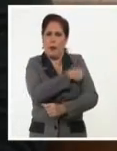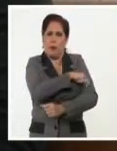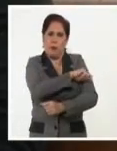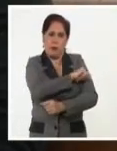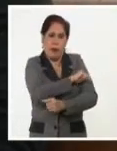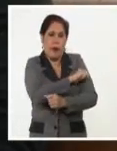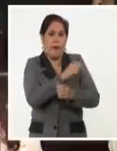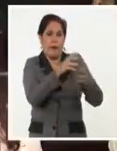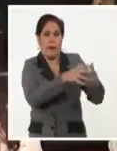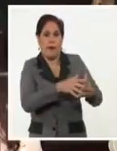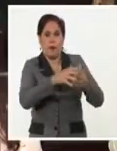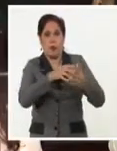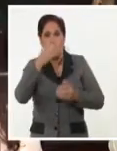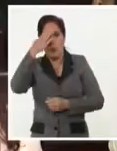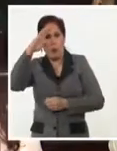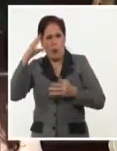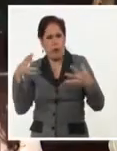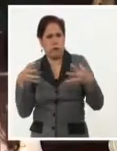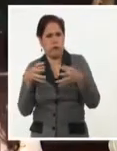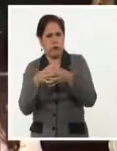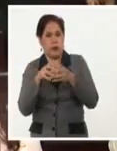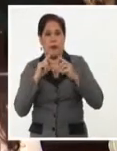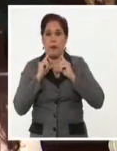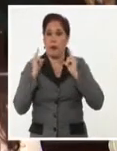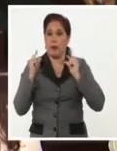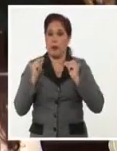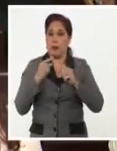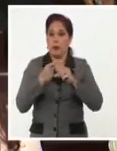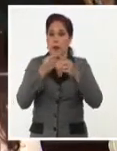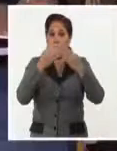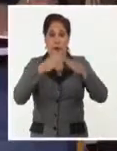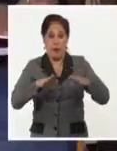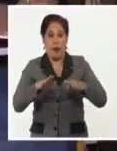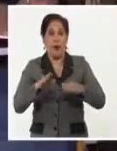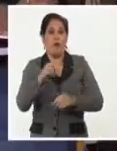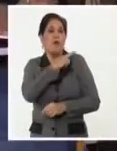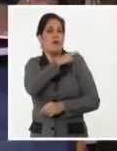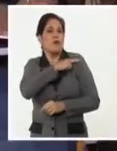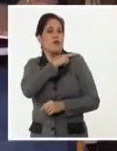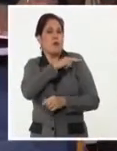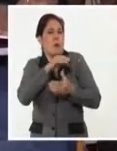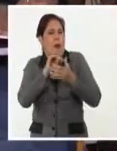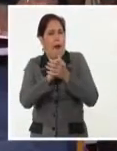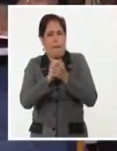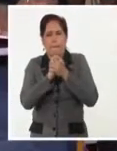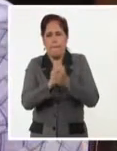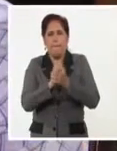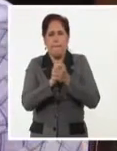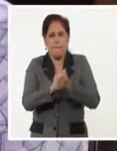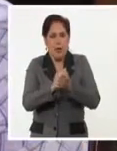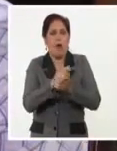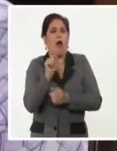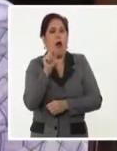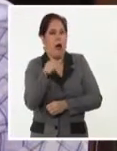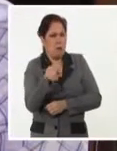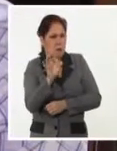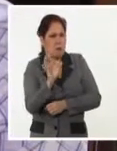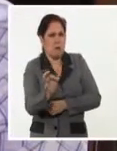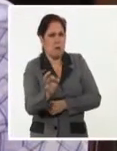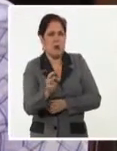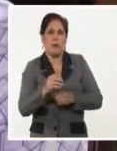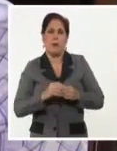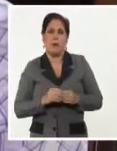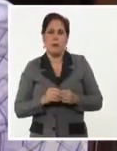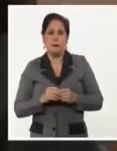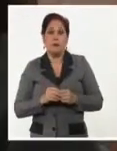reverendo Lucius Walker les acompañó, entre otros funcionarios, el amigo y director del Centro Memorial Martin Luther King, reverendo